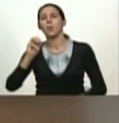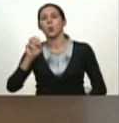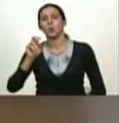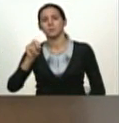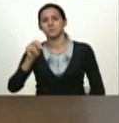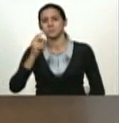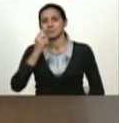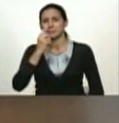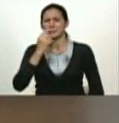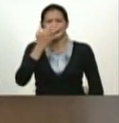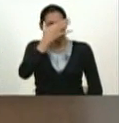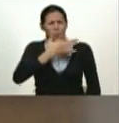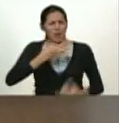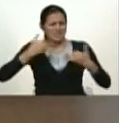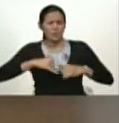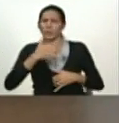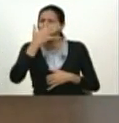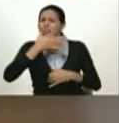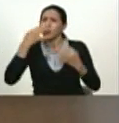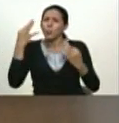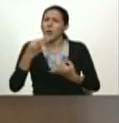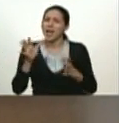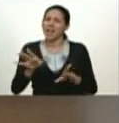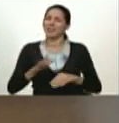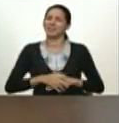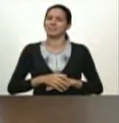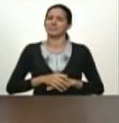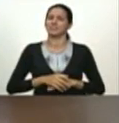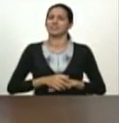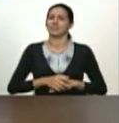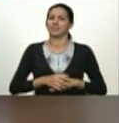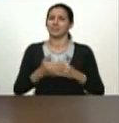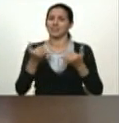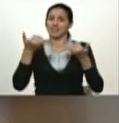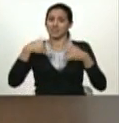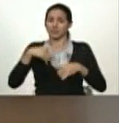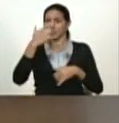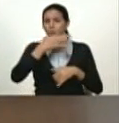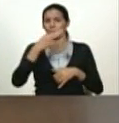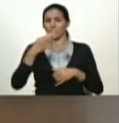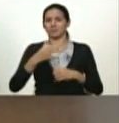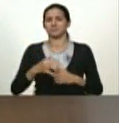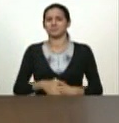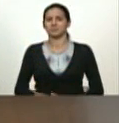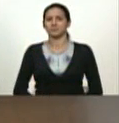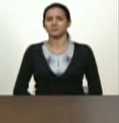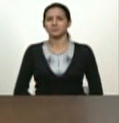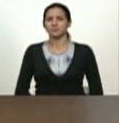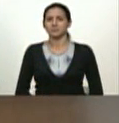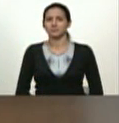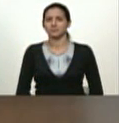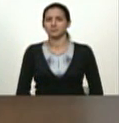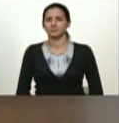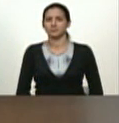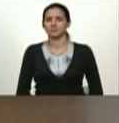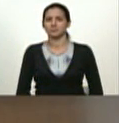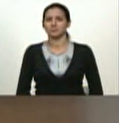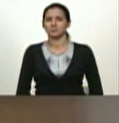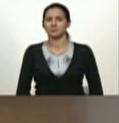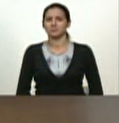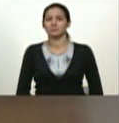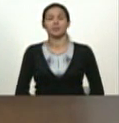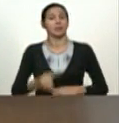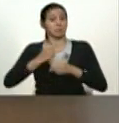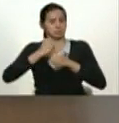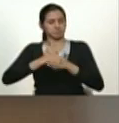Simón es igualito a él ¿ustedes no lo han visto? es igualito vale son igualitos dos gotas de agua y bueno vamos a trabajar